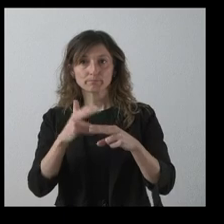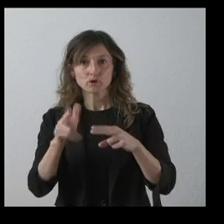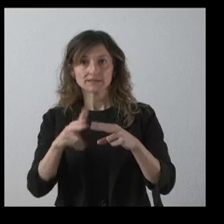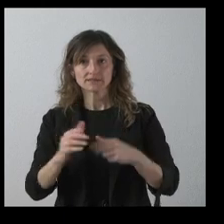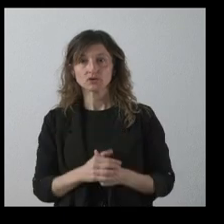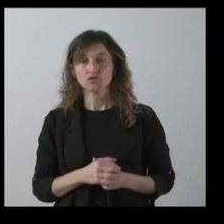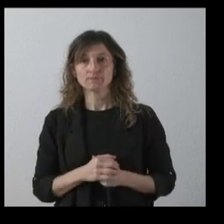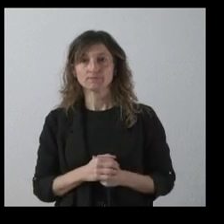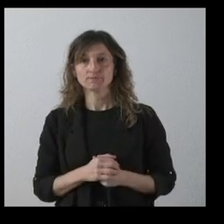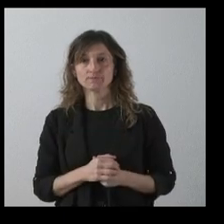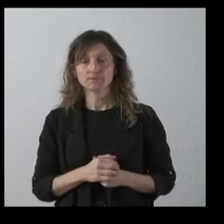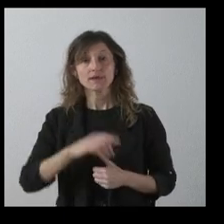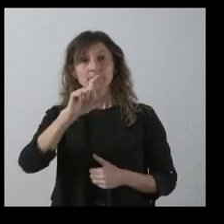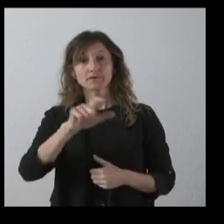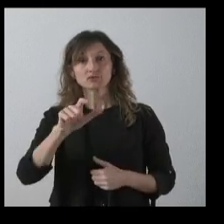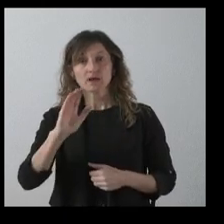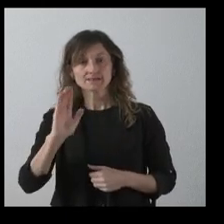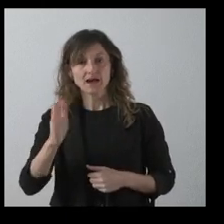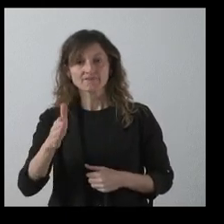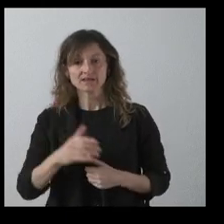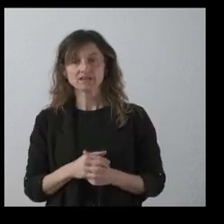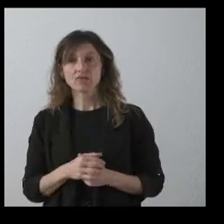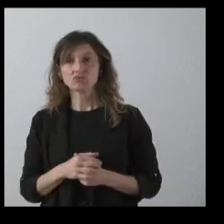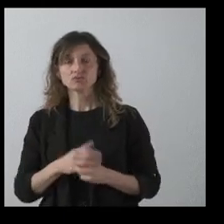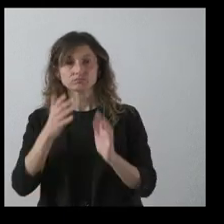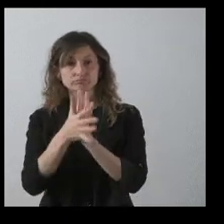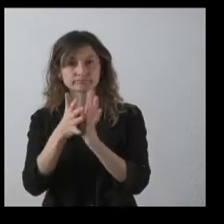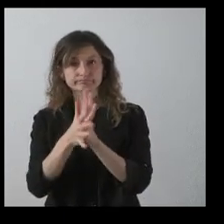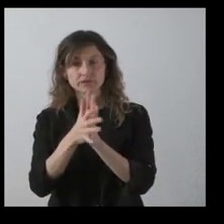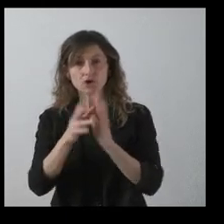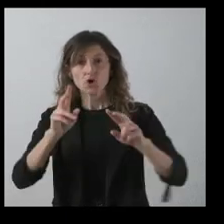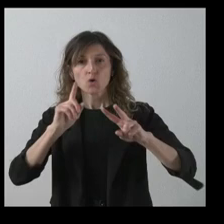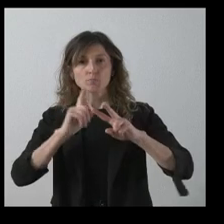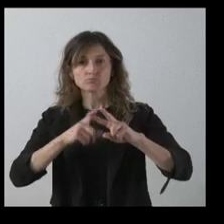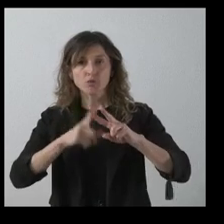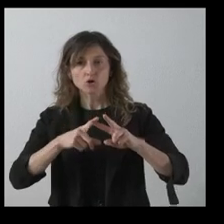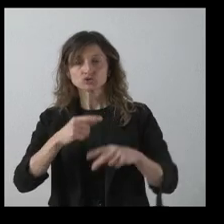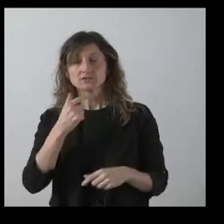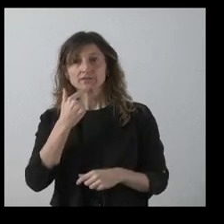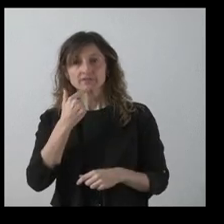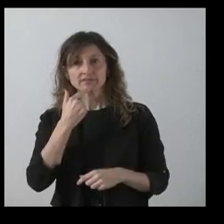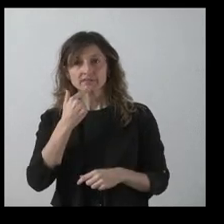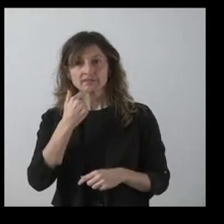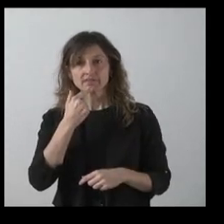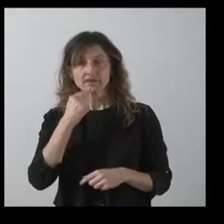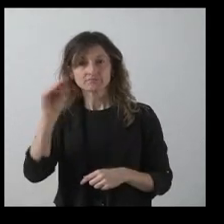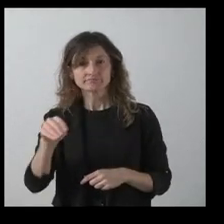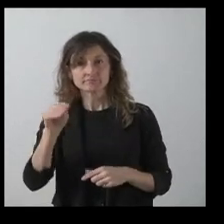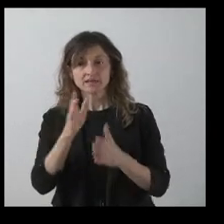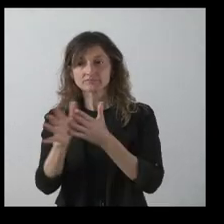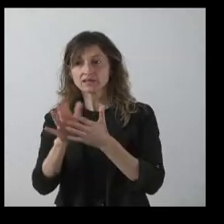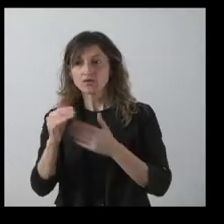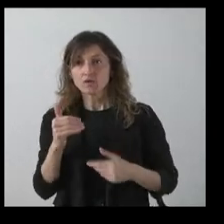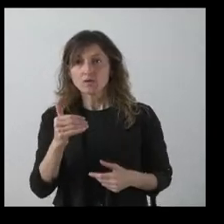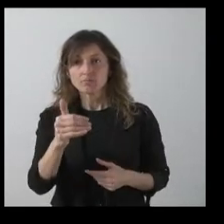Alguno de los afectados explicó que desde Vox se habían dirigido a ellos para decirles que